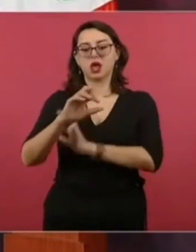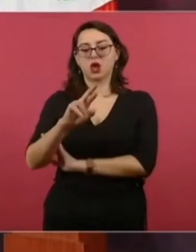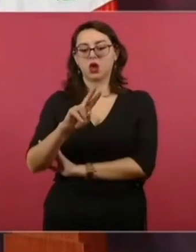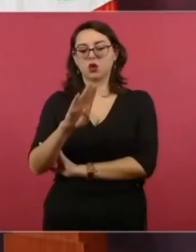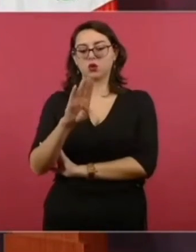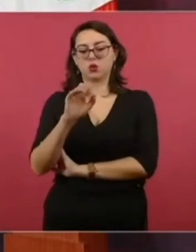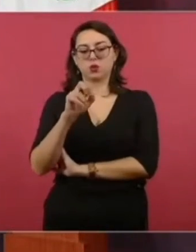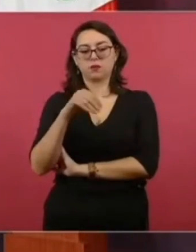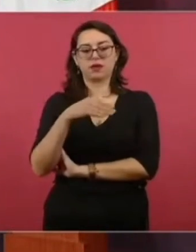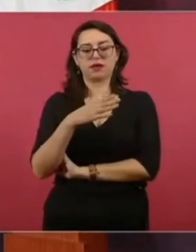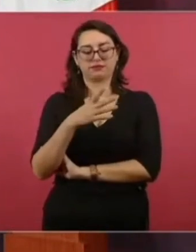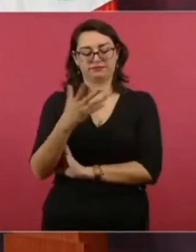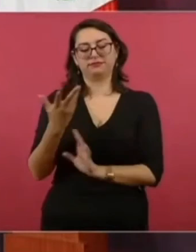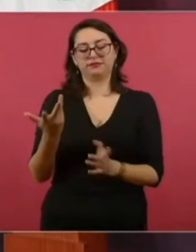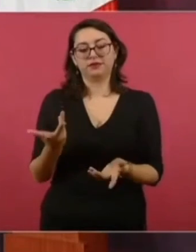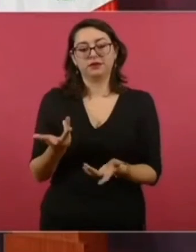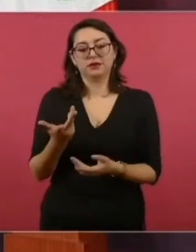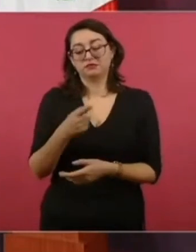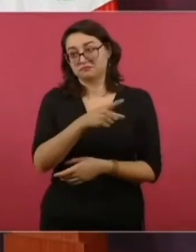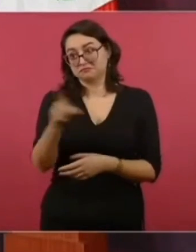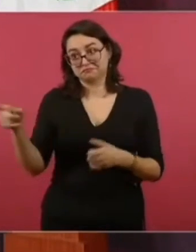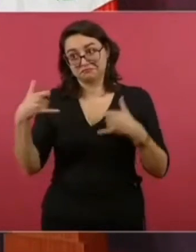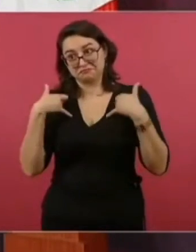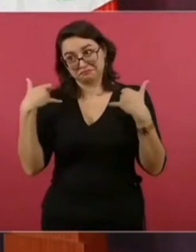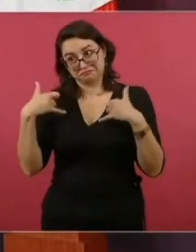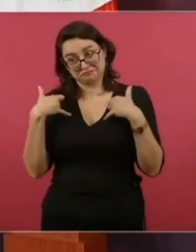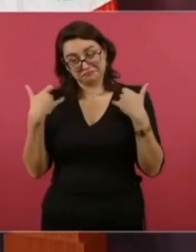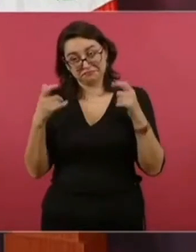que ojalá y le guste a los jóvenes.